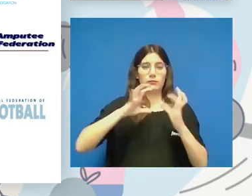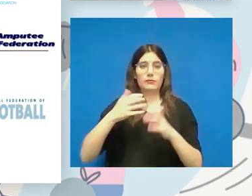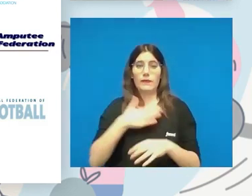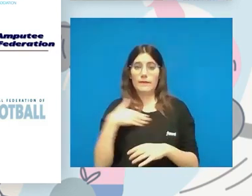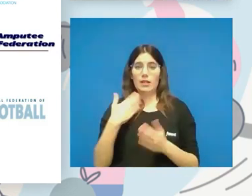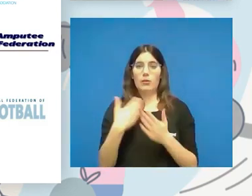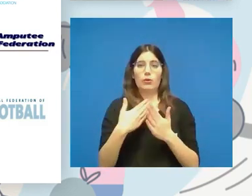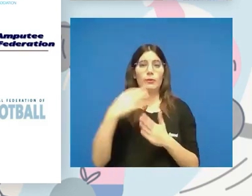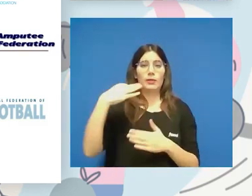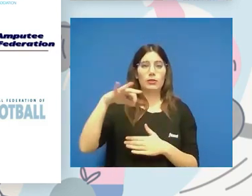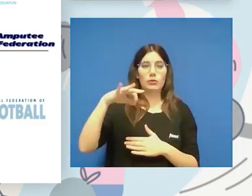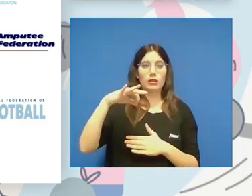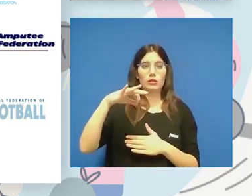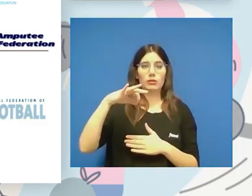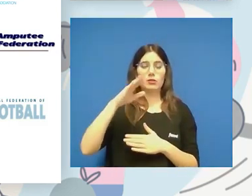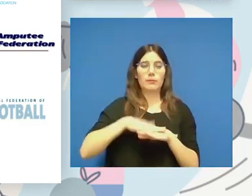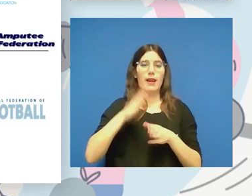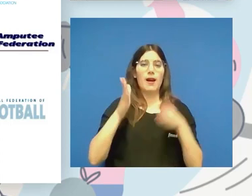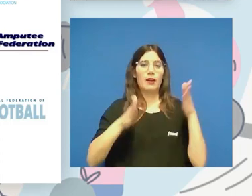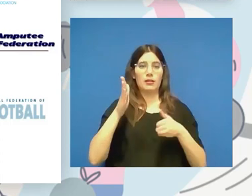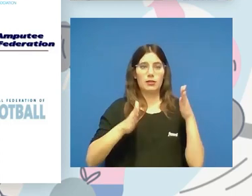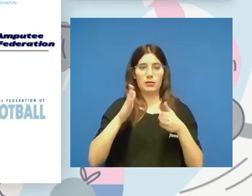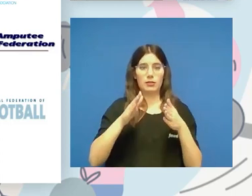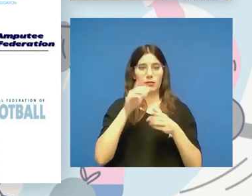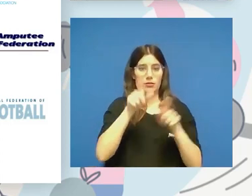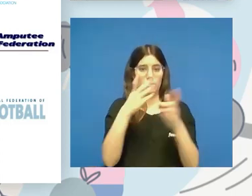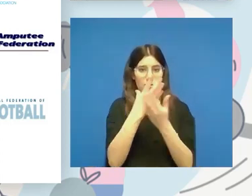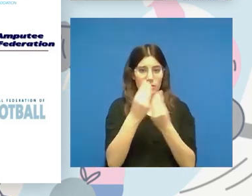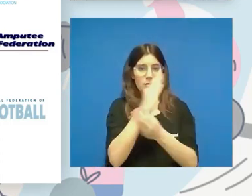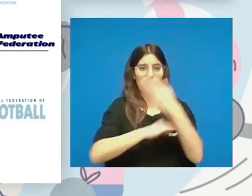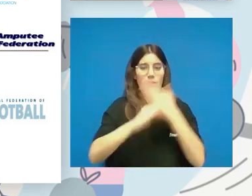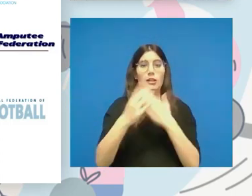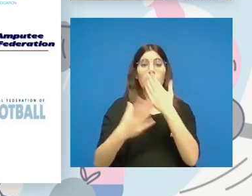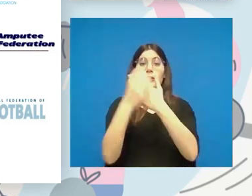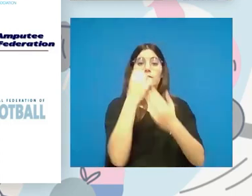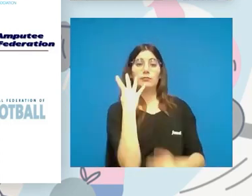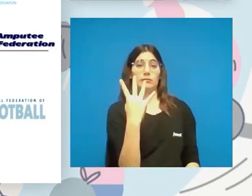clasificación de atletismo de personas con discapacidad, tienes que poner de acuerdo a cuatro federaciones.